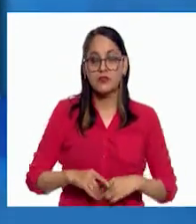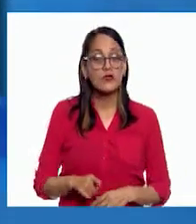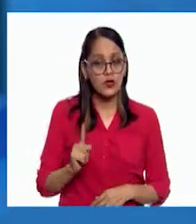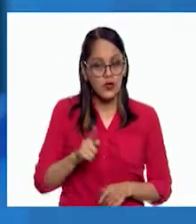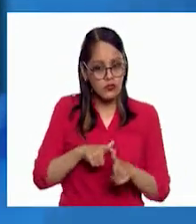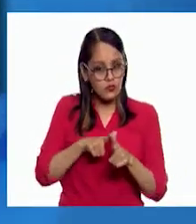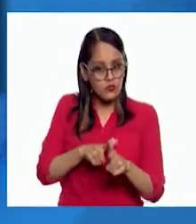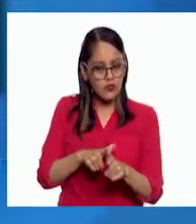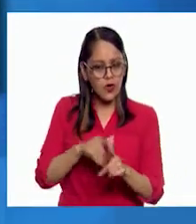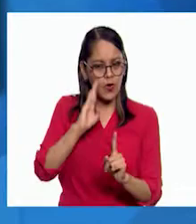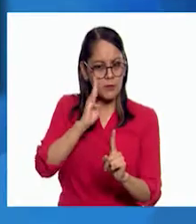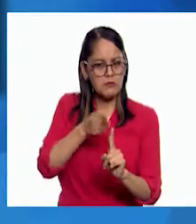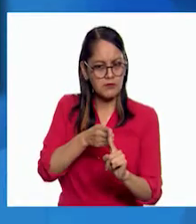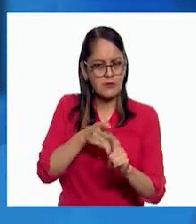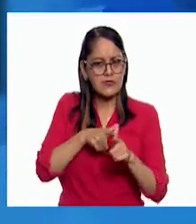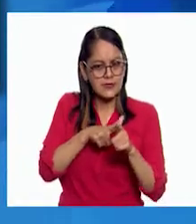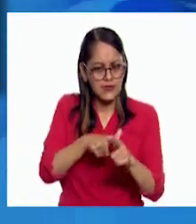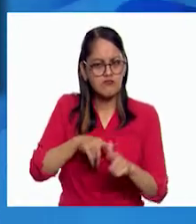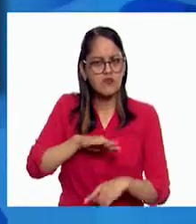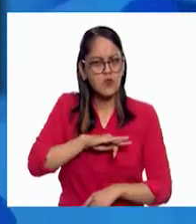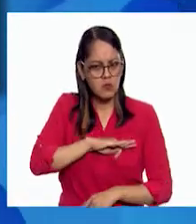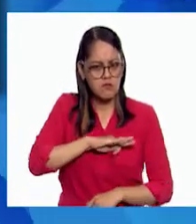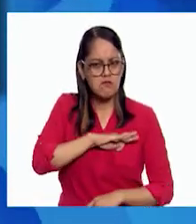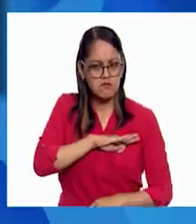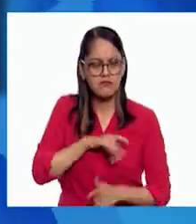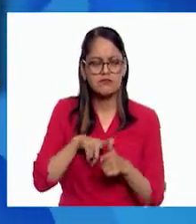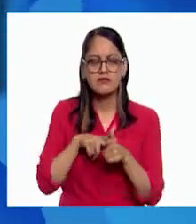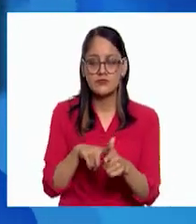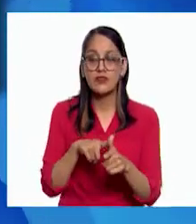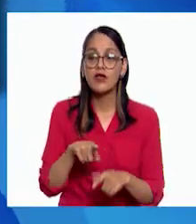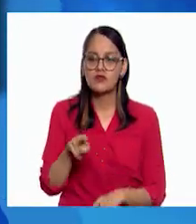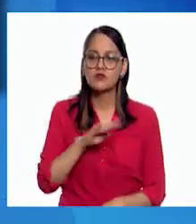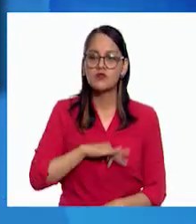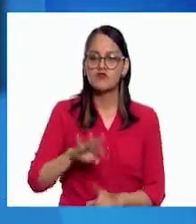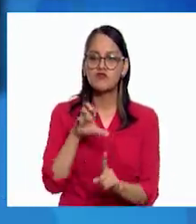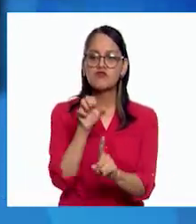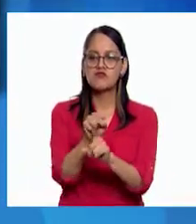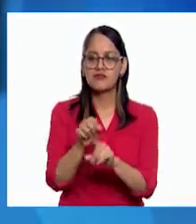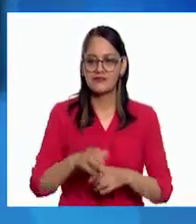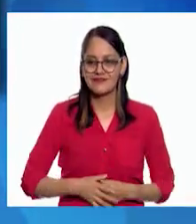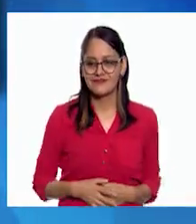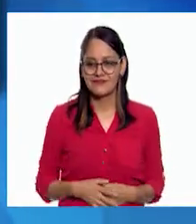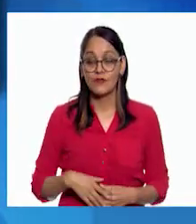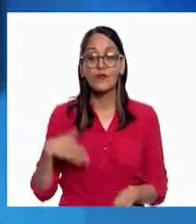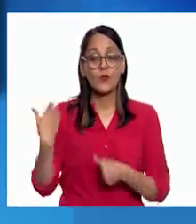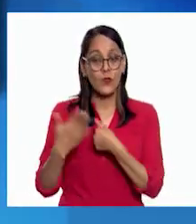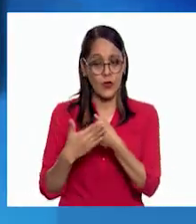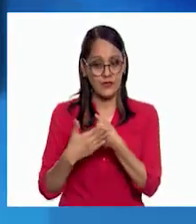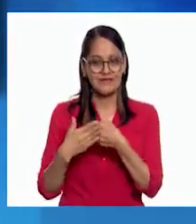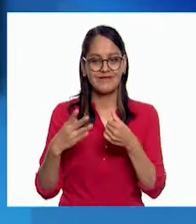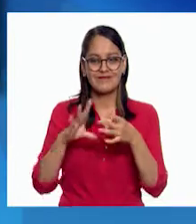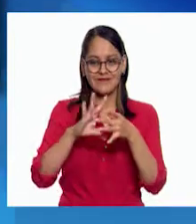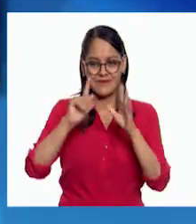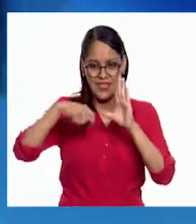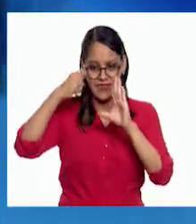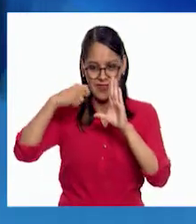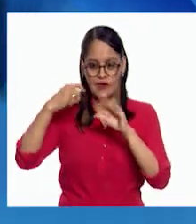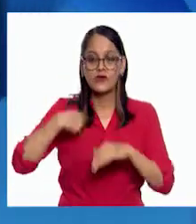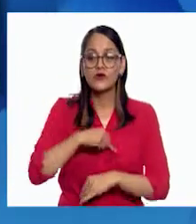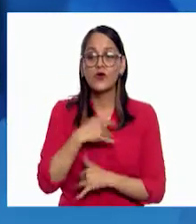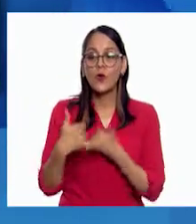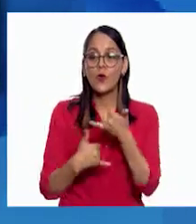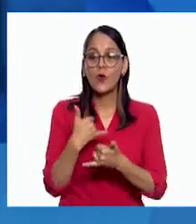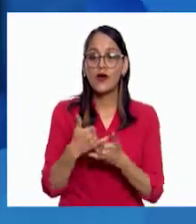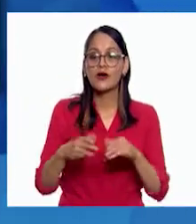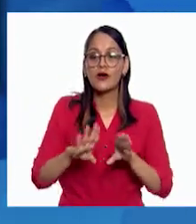firme en tu objetivo y sigues intentándolo, alcanzarás todo lo que te propongas. En la siguiente lección, jugaremos a construir